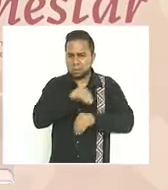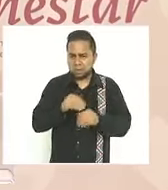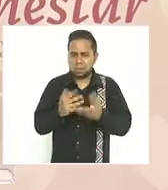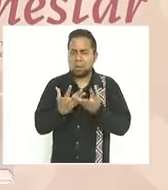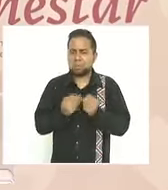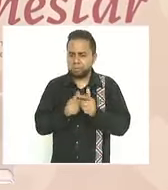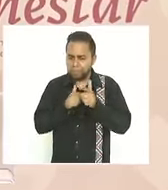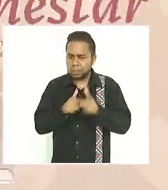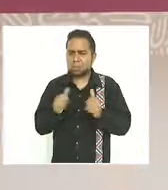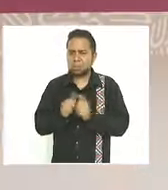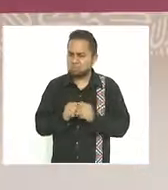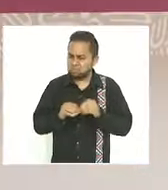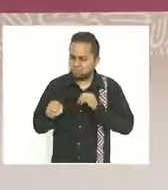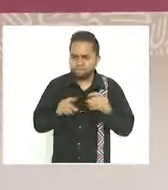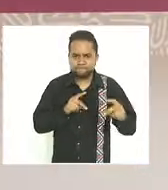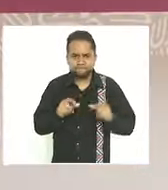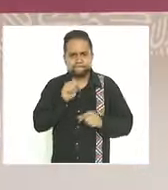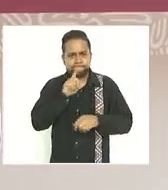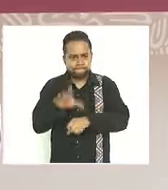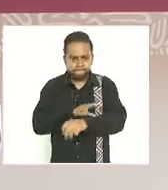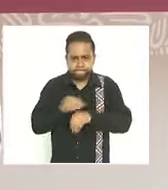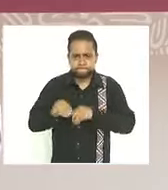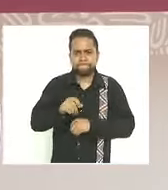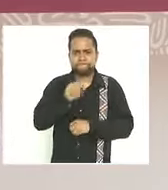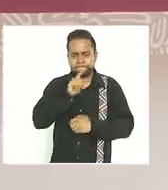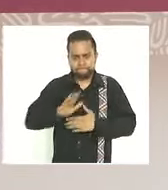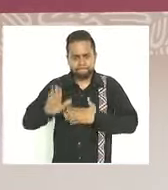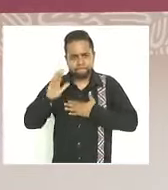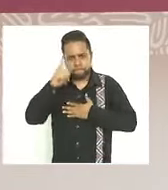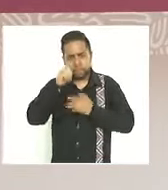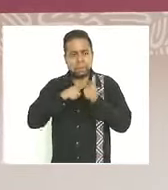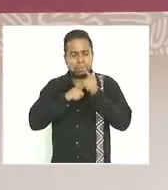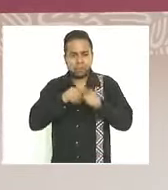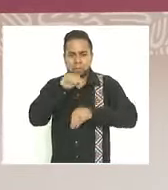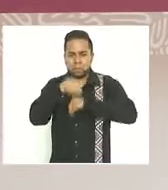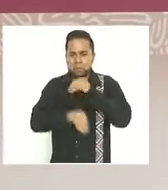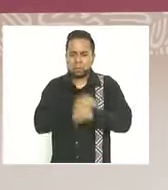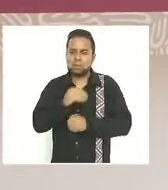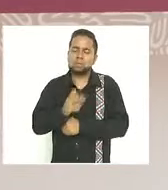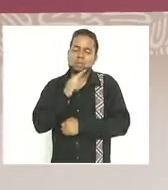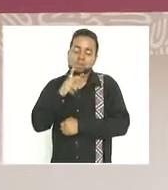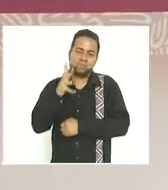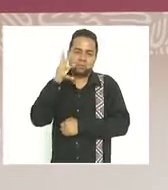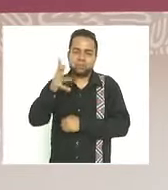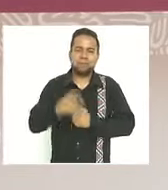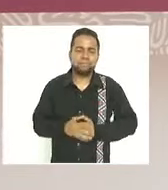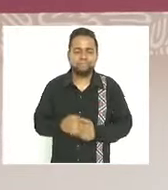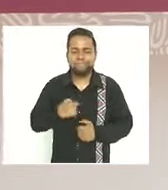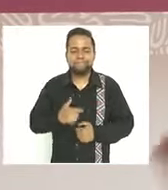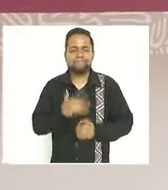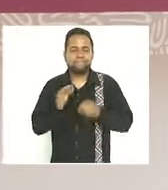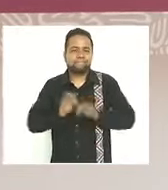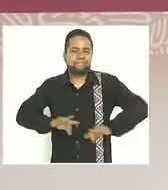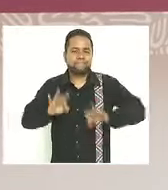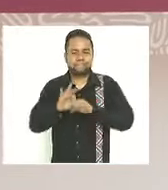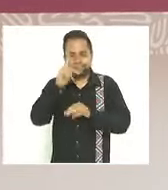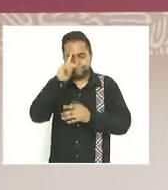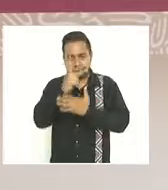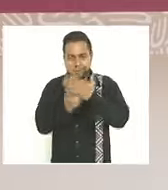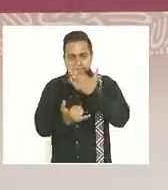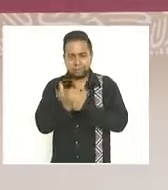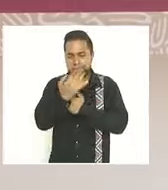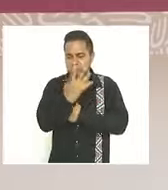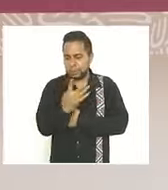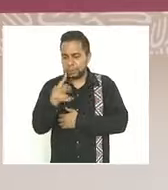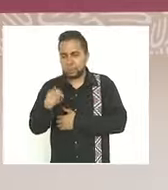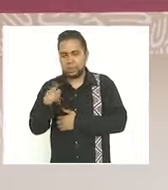con el mismo ritmo y compromiso para seguir construyendo un mejor porvenir pues no cabe duda que en el proyecto de la transformación